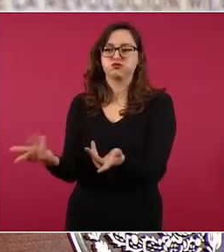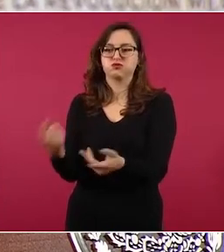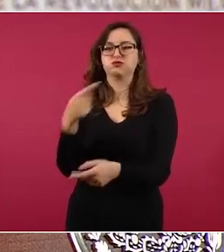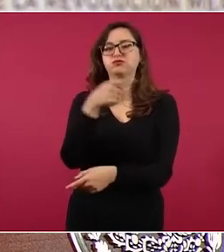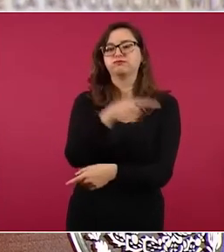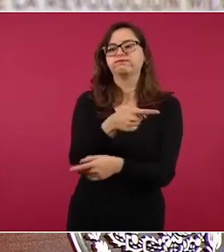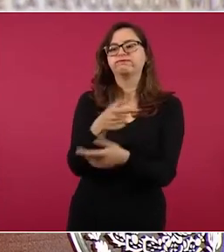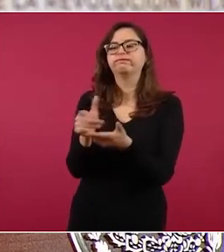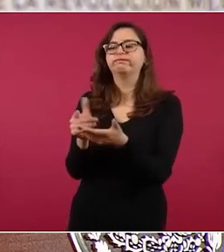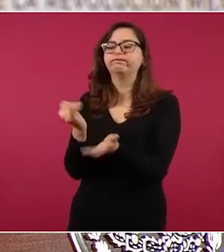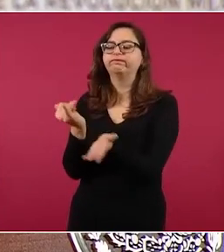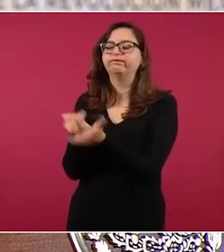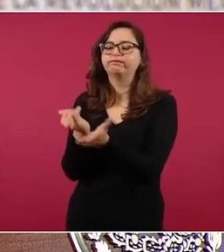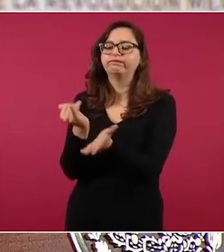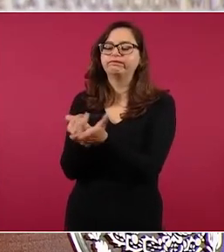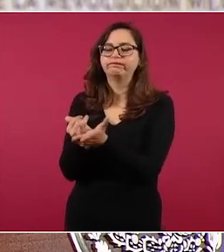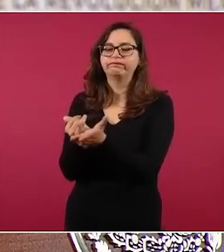Díaz,